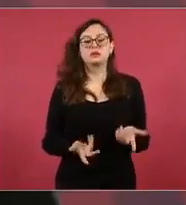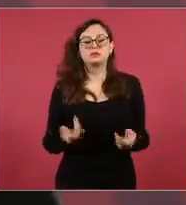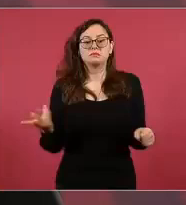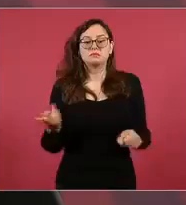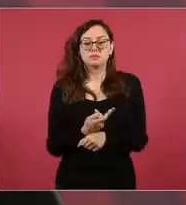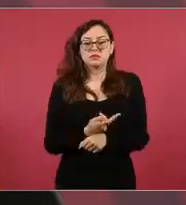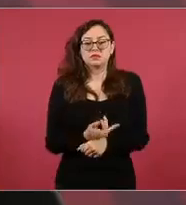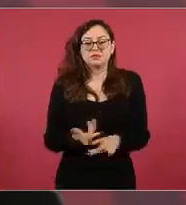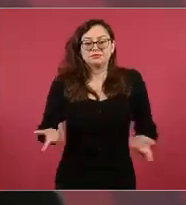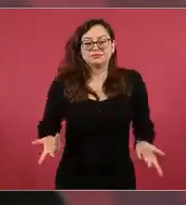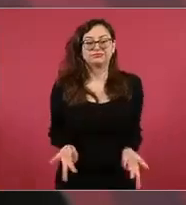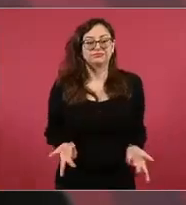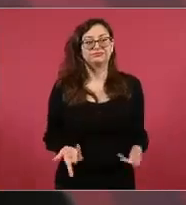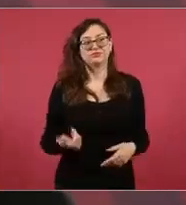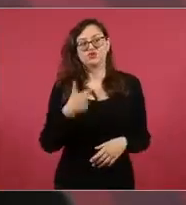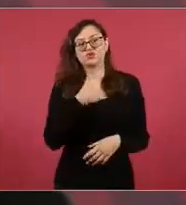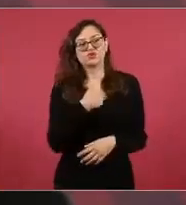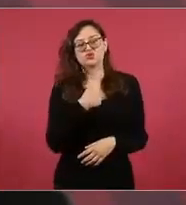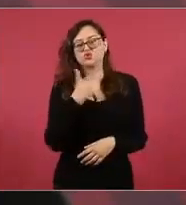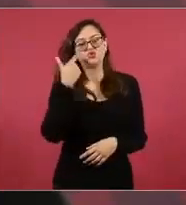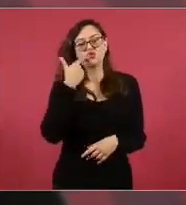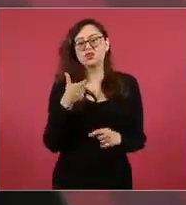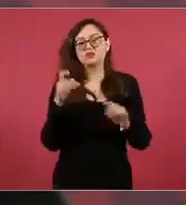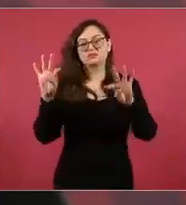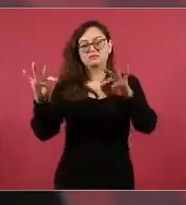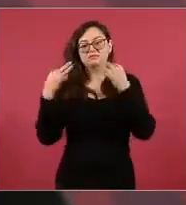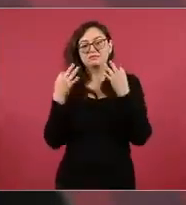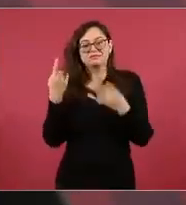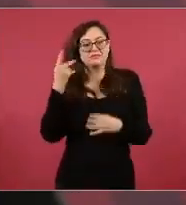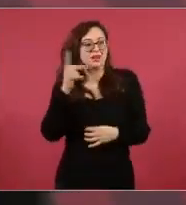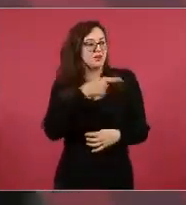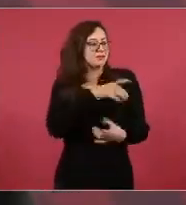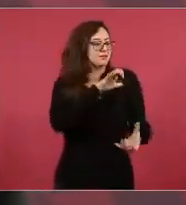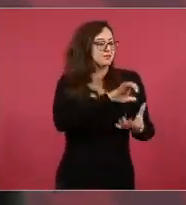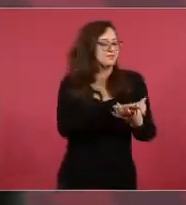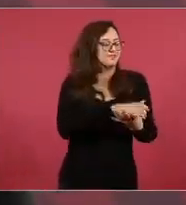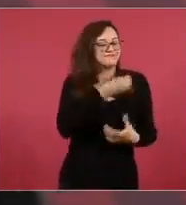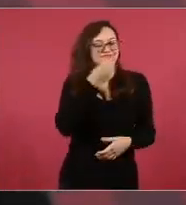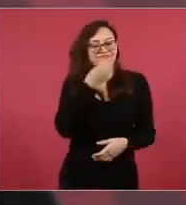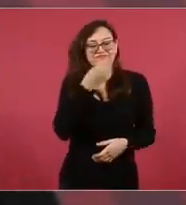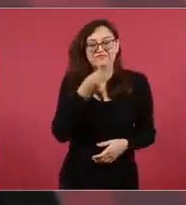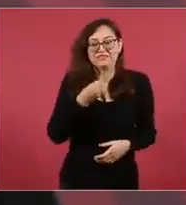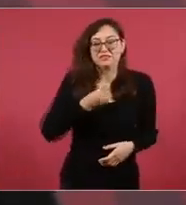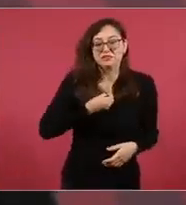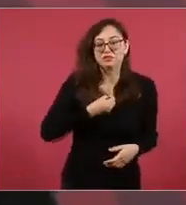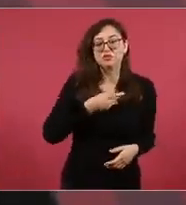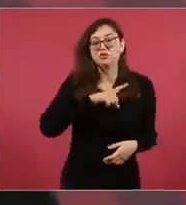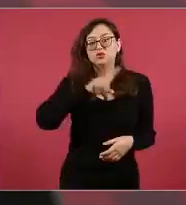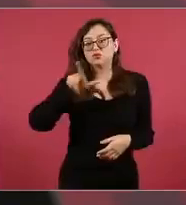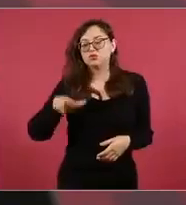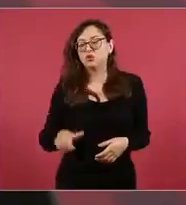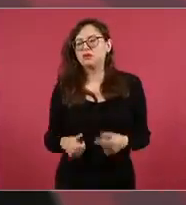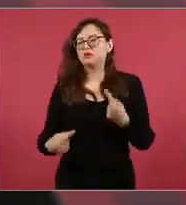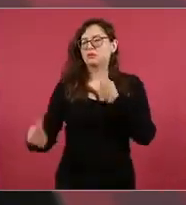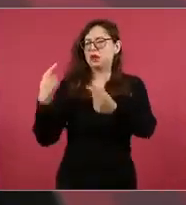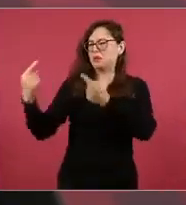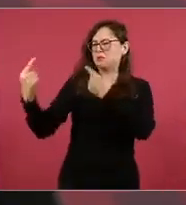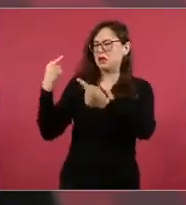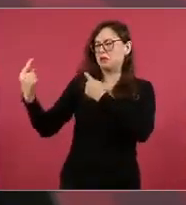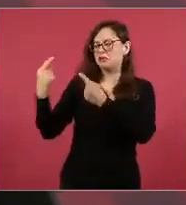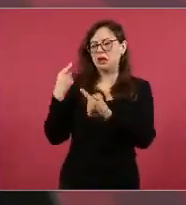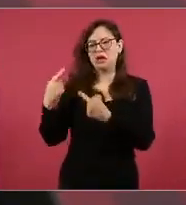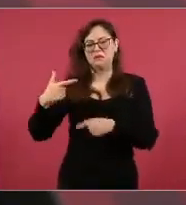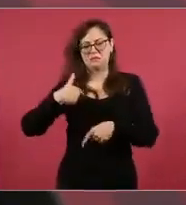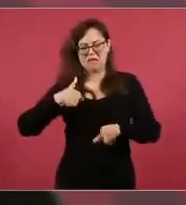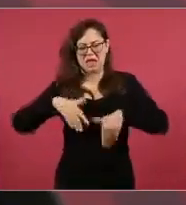mi propia voluntad. El tema de que anden hablando, que si camino chueco, que si mi hijo no sé cuánto, pues es